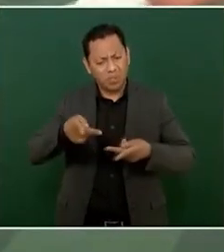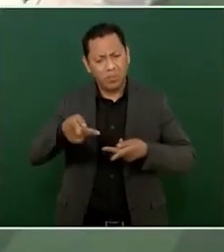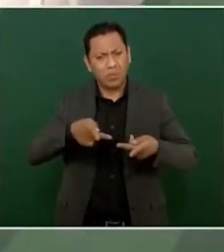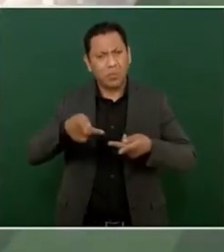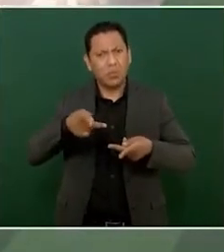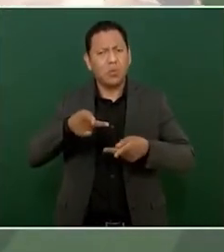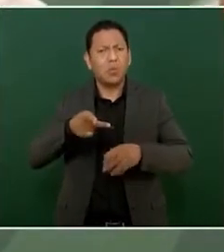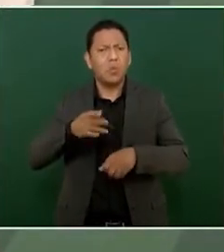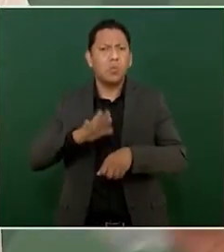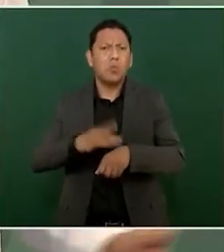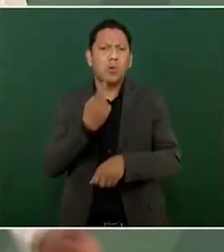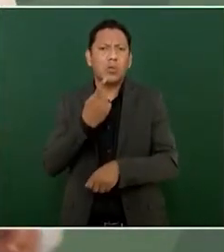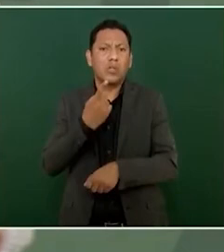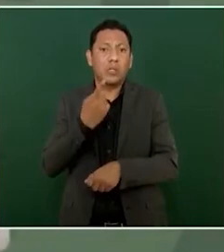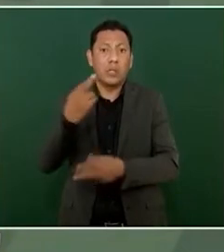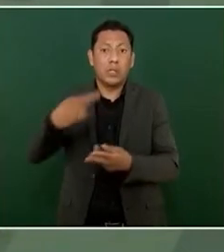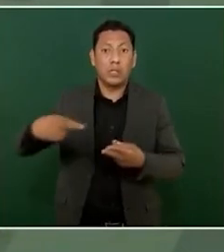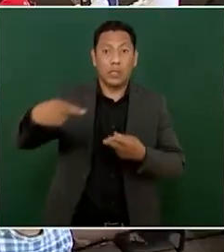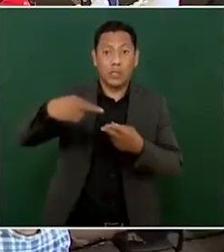tomada toda esa región,